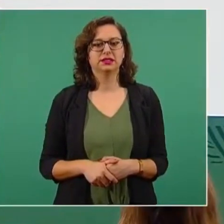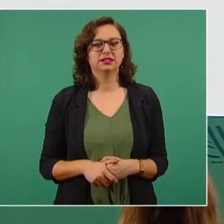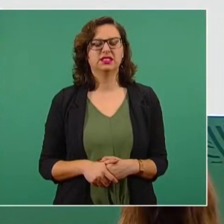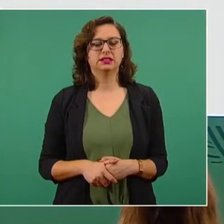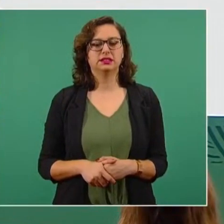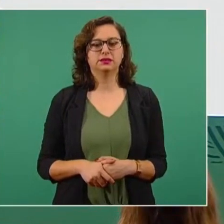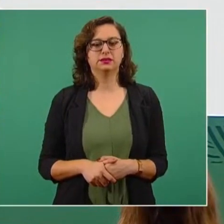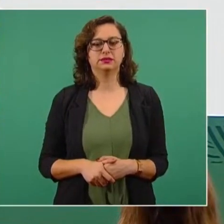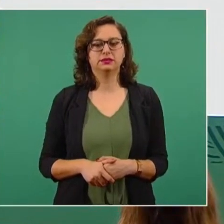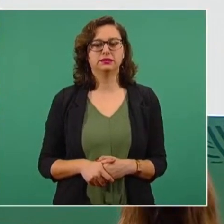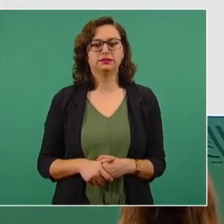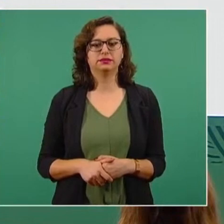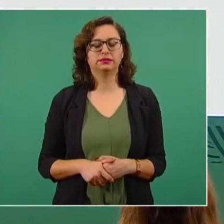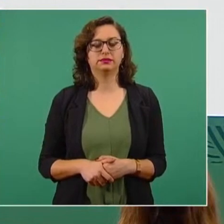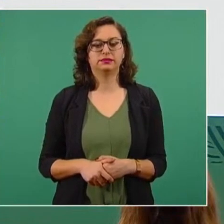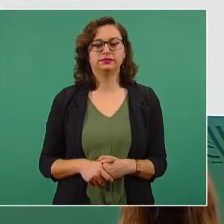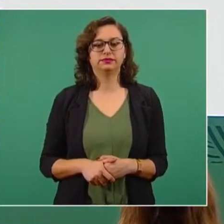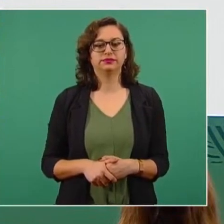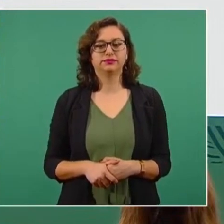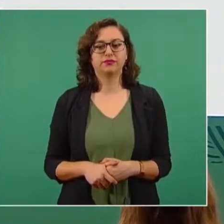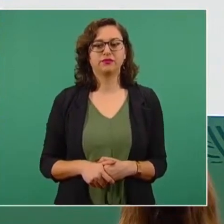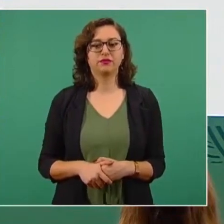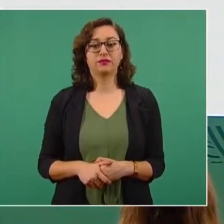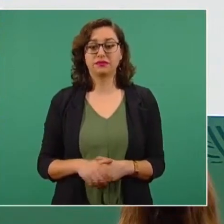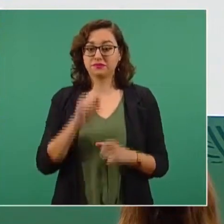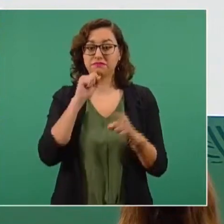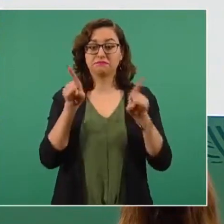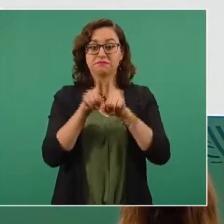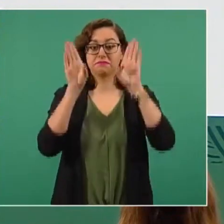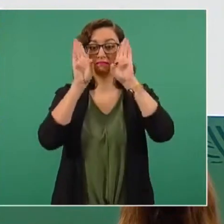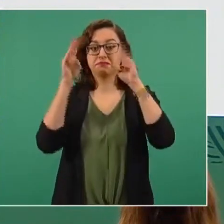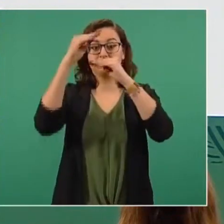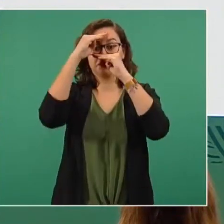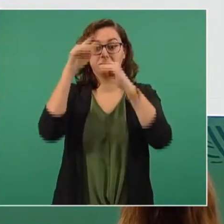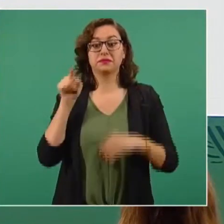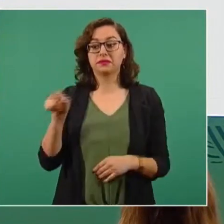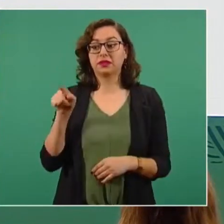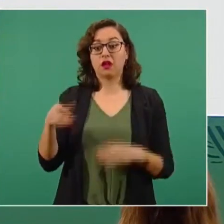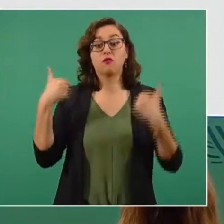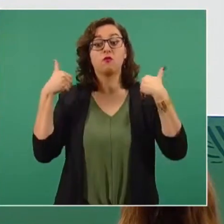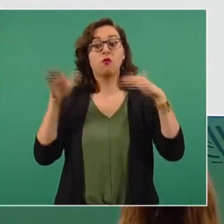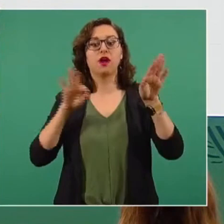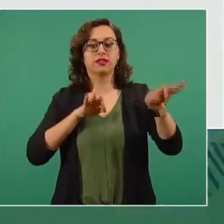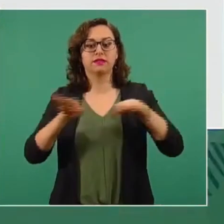Sí. Ah, es muy conservador. Ese fue consejero de Pemex,